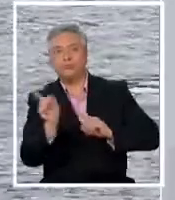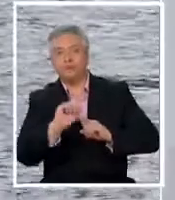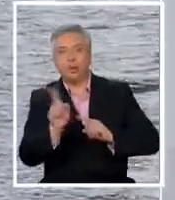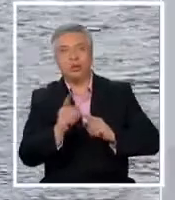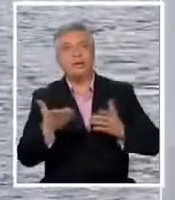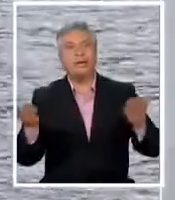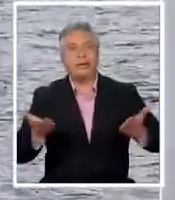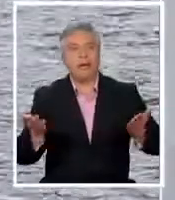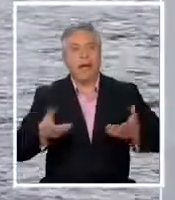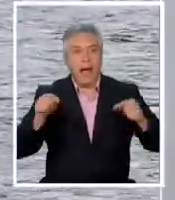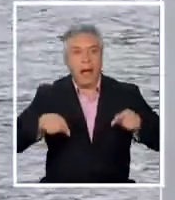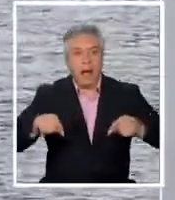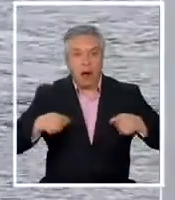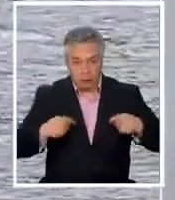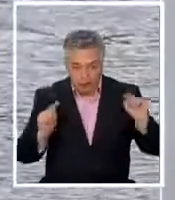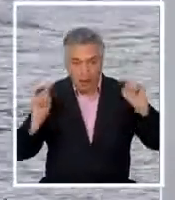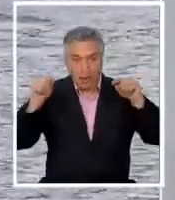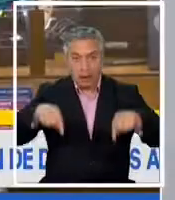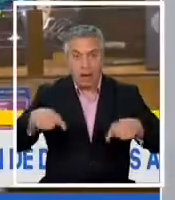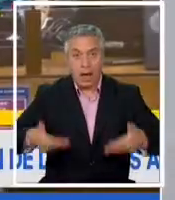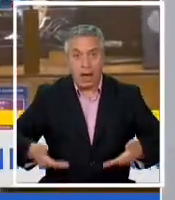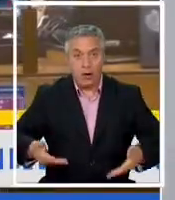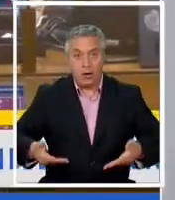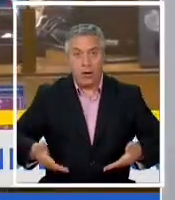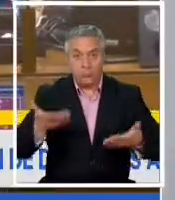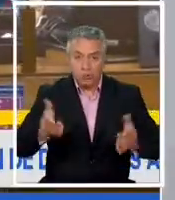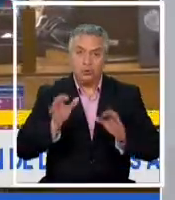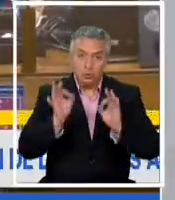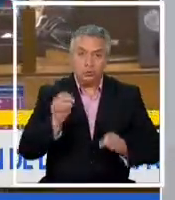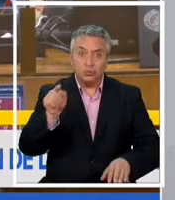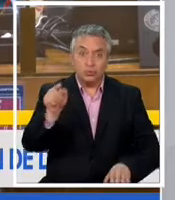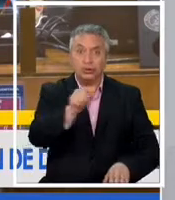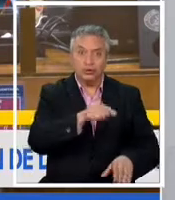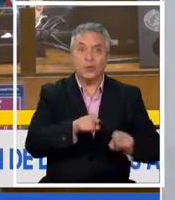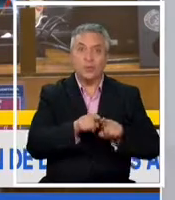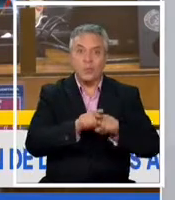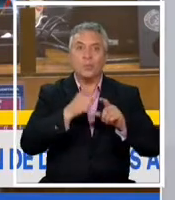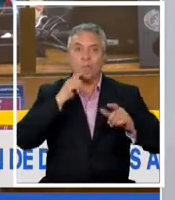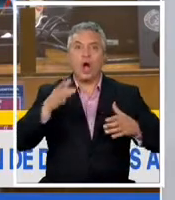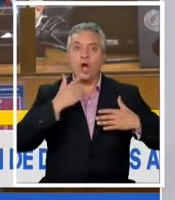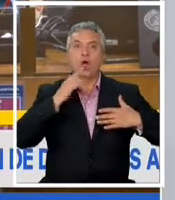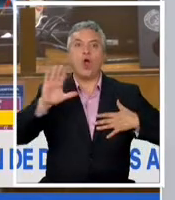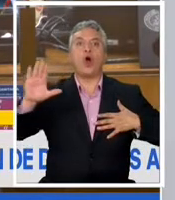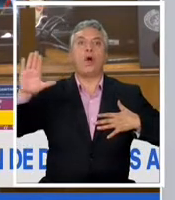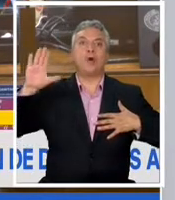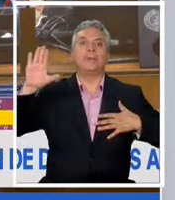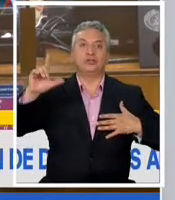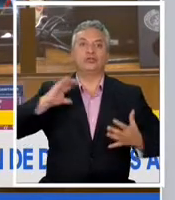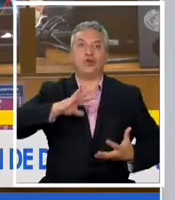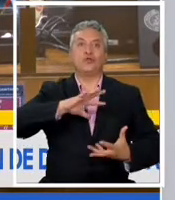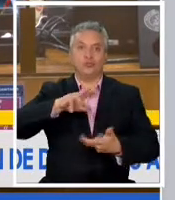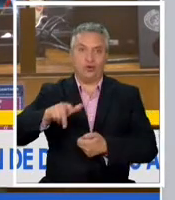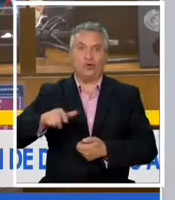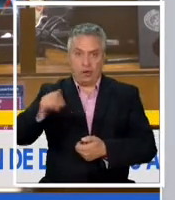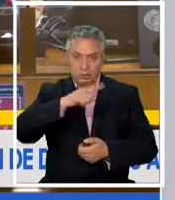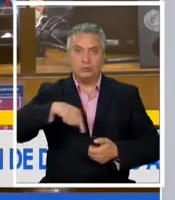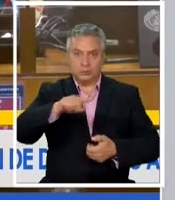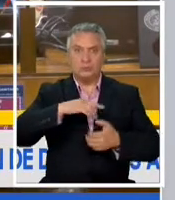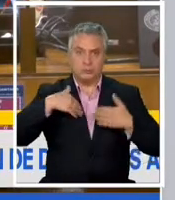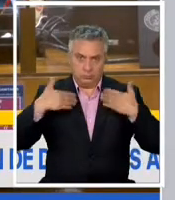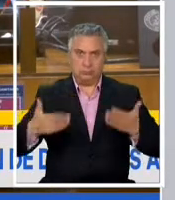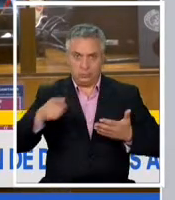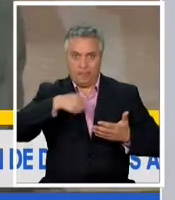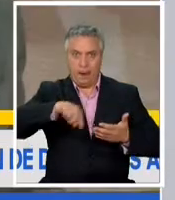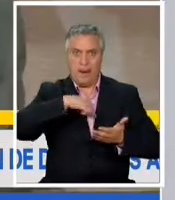nos ha puesto donde estamos ahora son eso que es precisamente ese compromiso con el mundo lo que nos ha permitido ser el tercer el